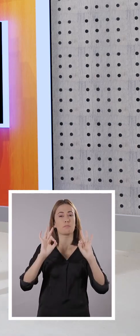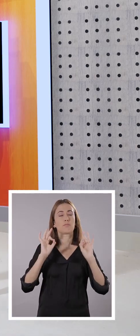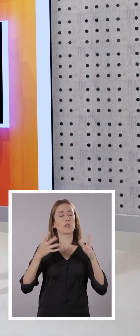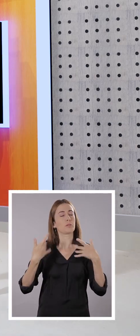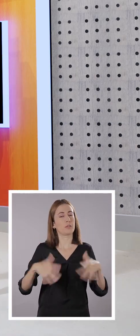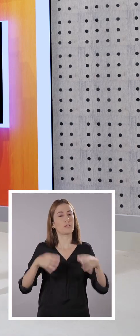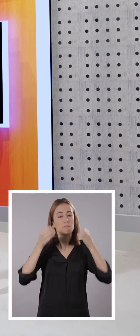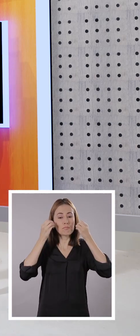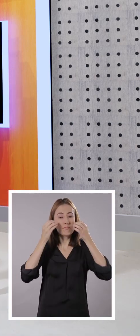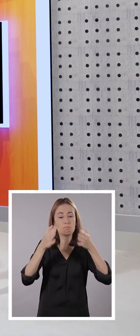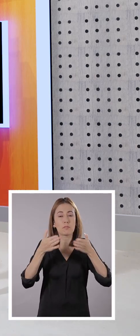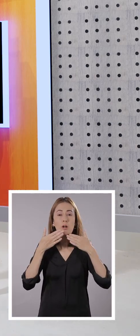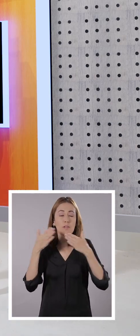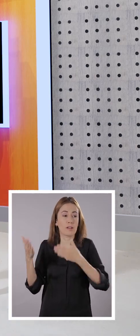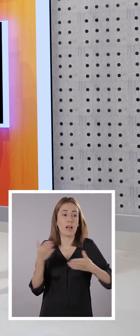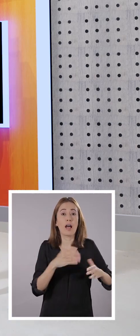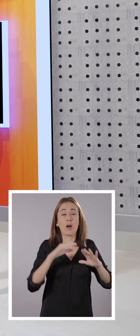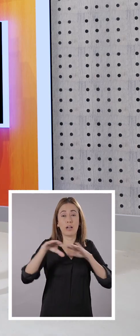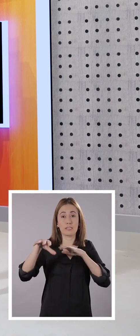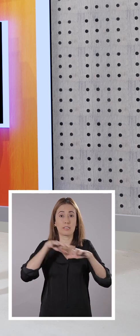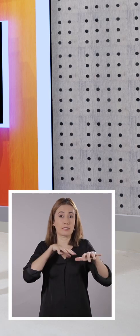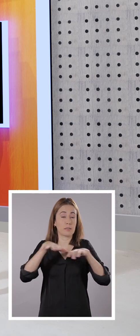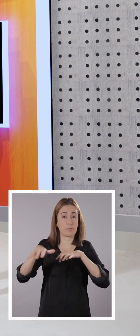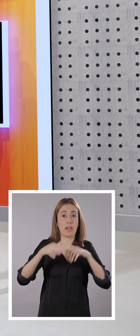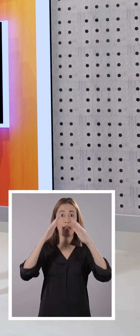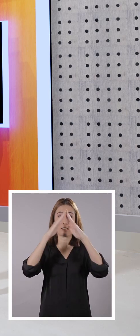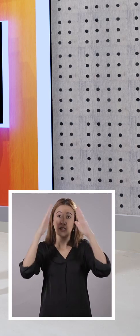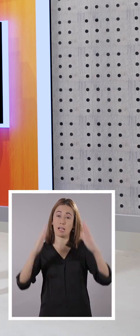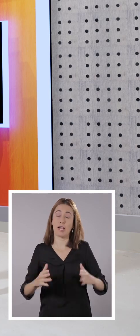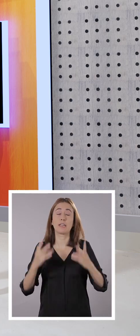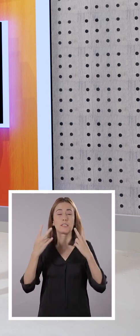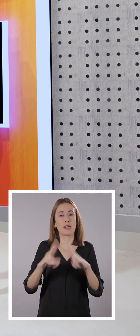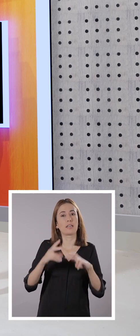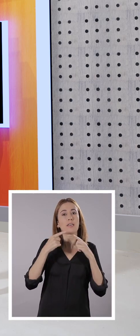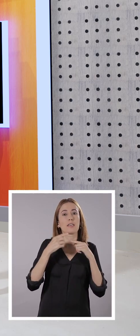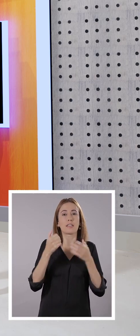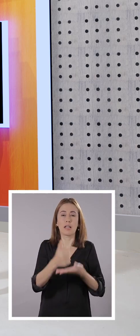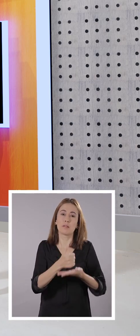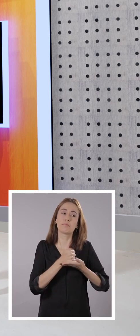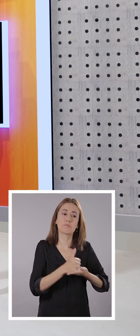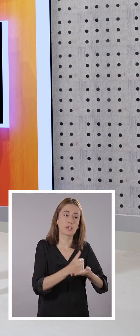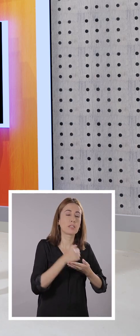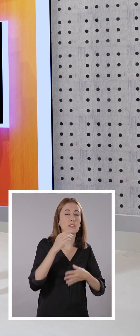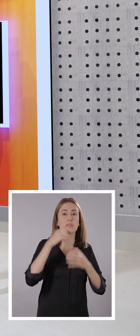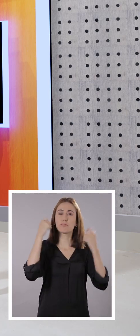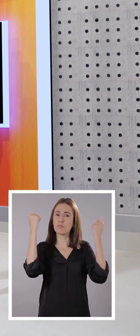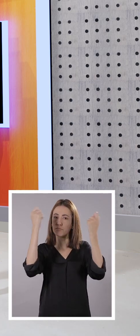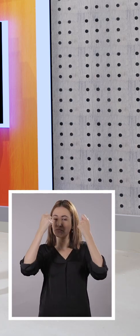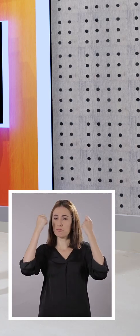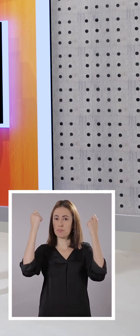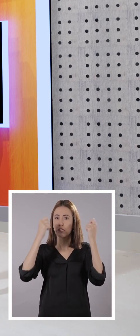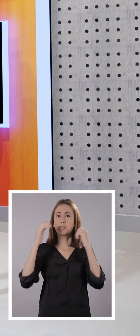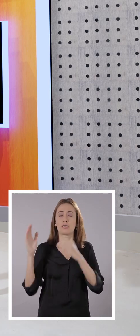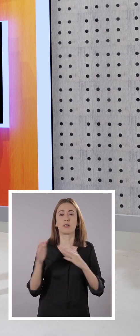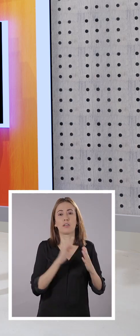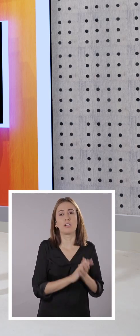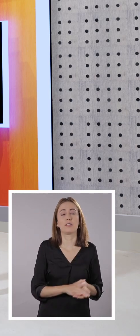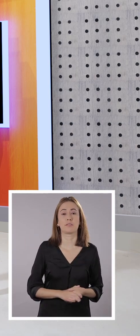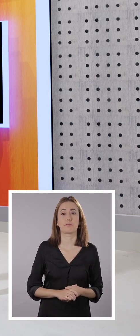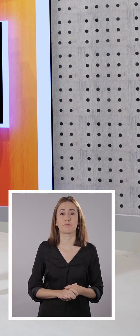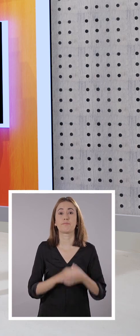bien que estas actividades las podamos realizar en casa y que a la vez podamos disfrutar con nuestra familia.